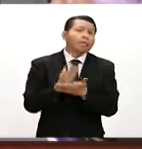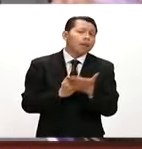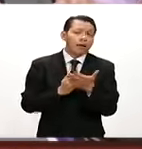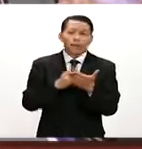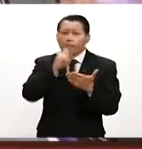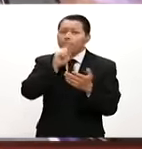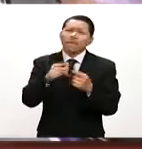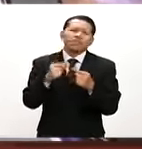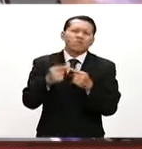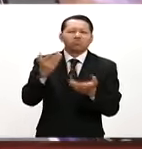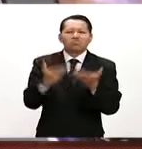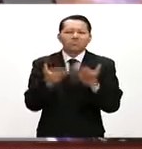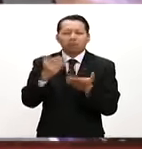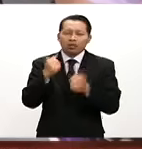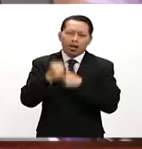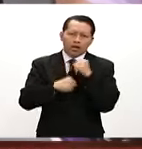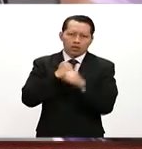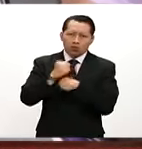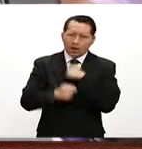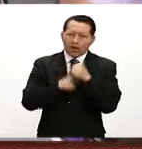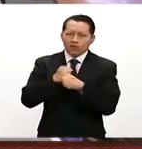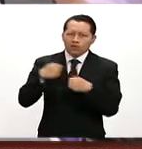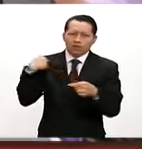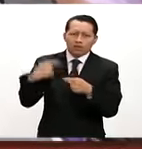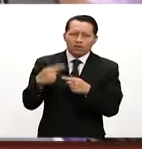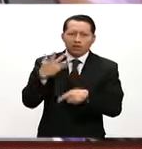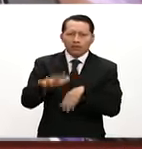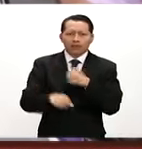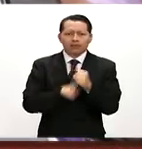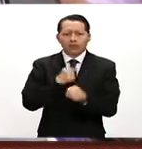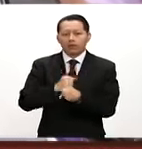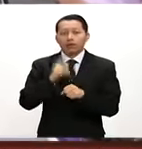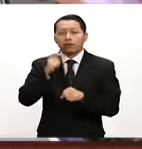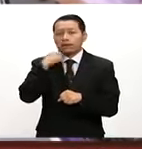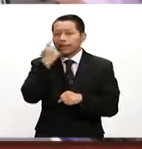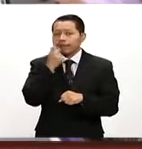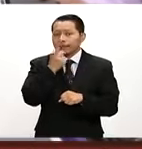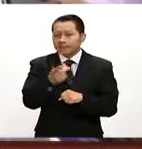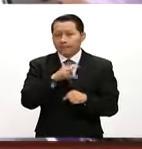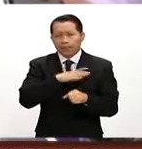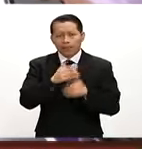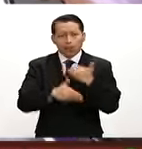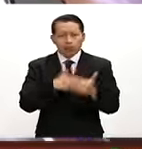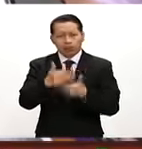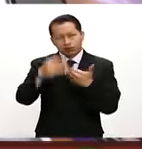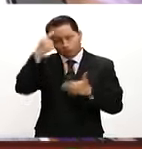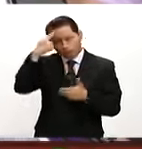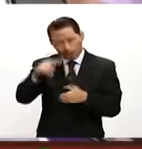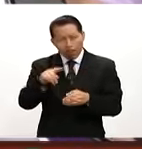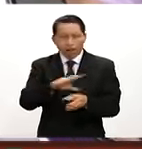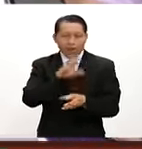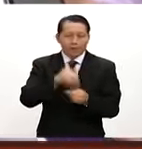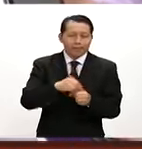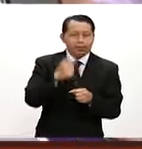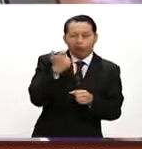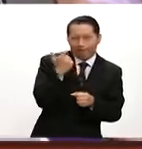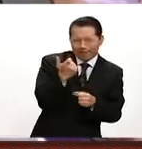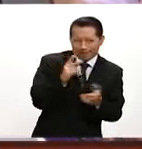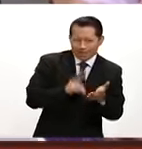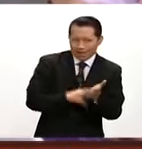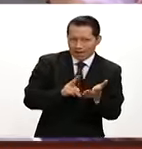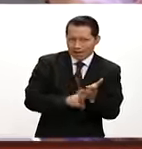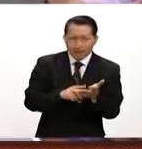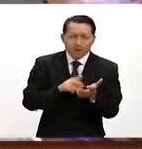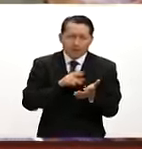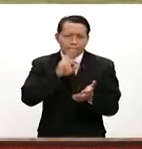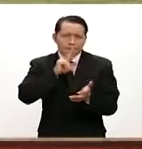se había visto en promedio año con año en los últimos diez años. Esto quiere decir que los procesos de formación de precios están empezando